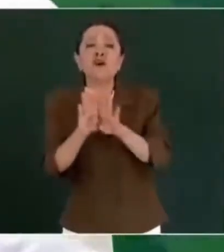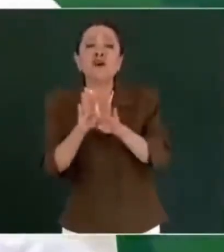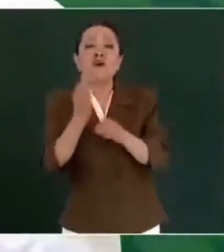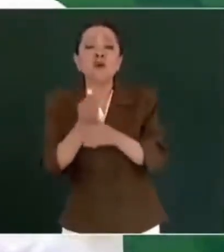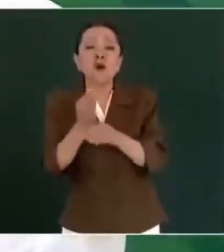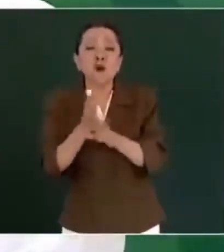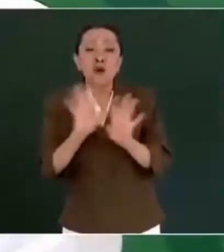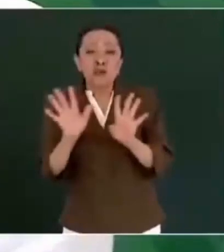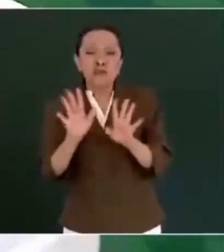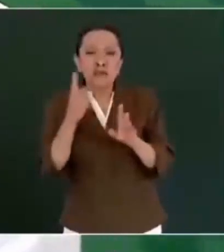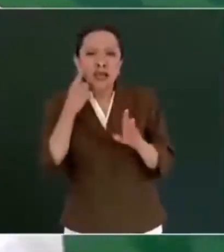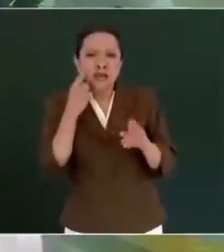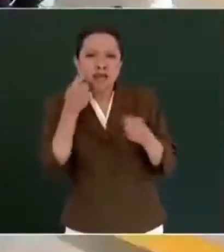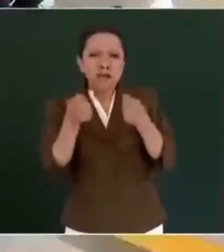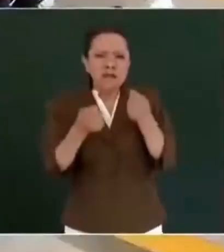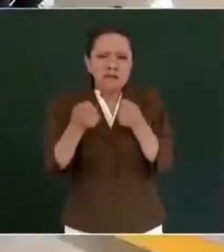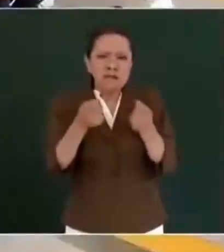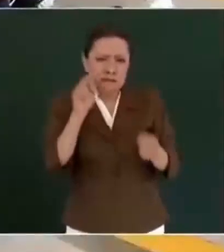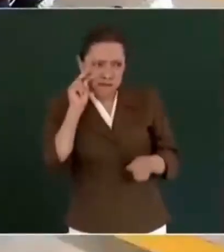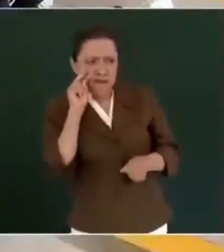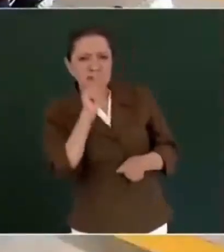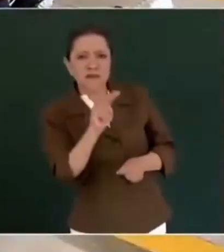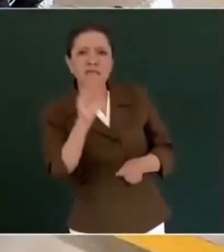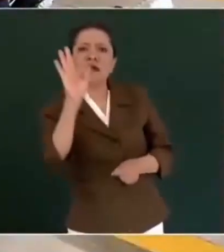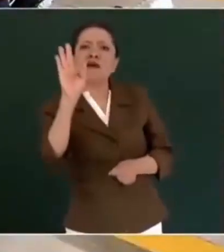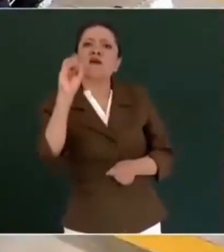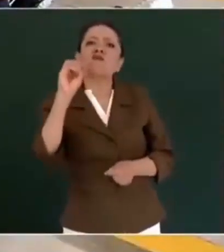el tejemaneje? Vean a Fox.